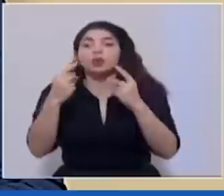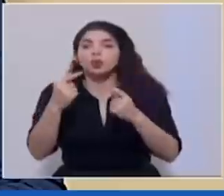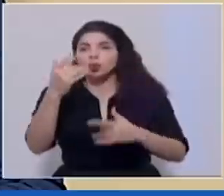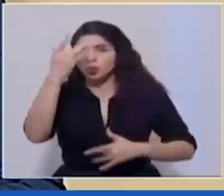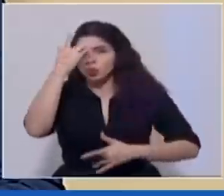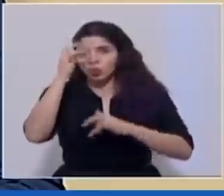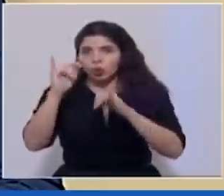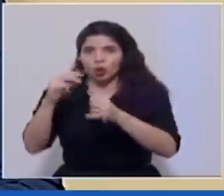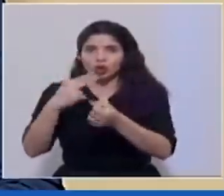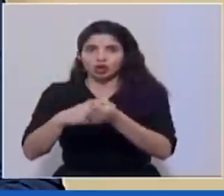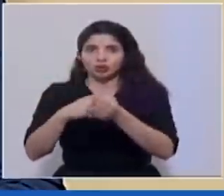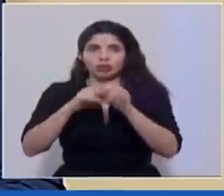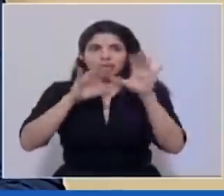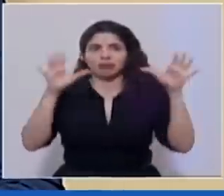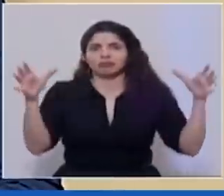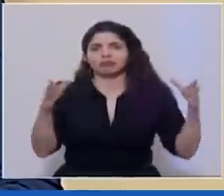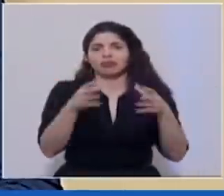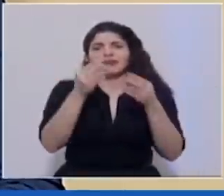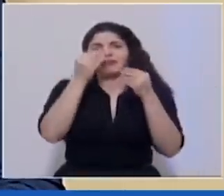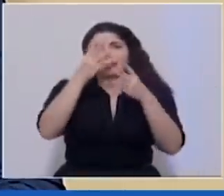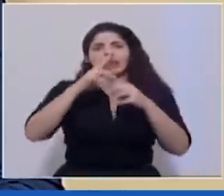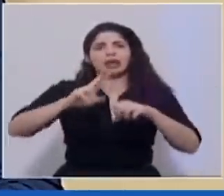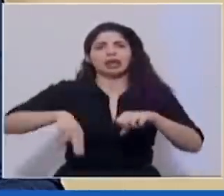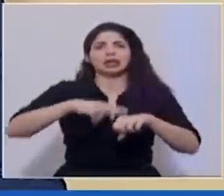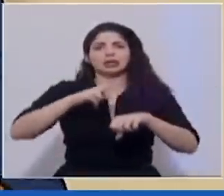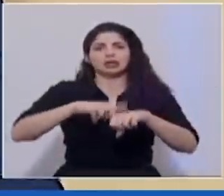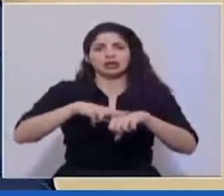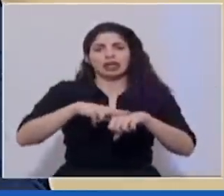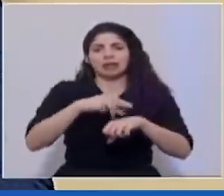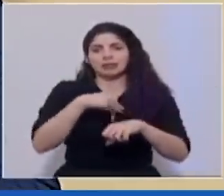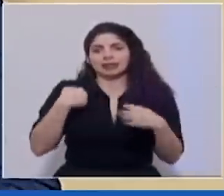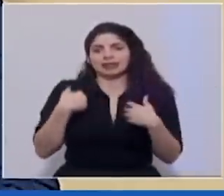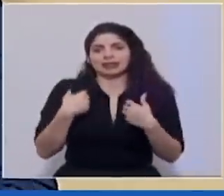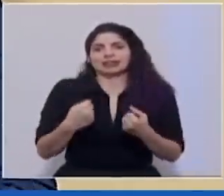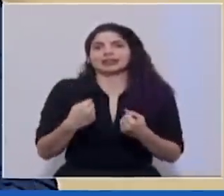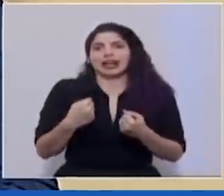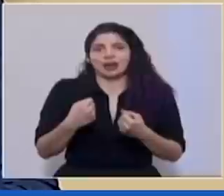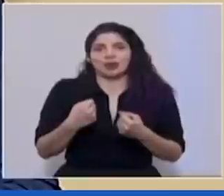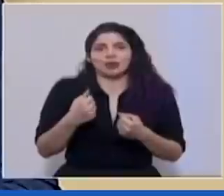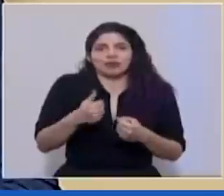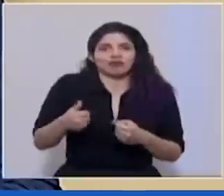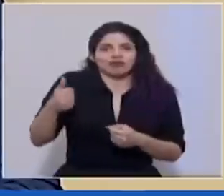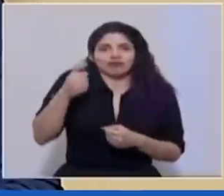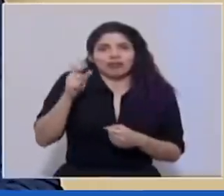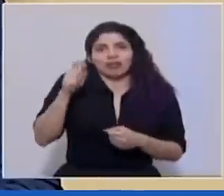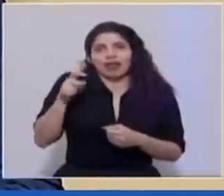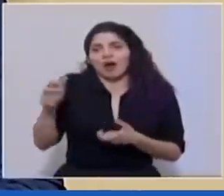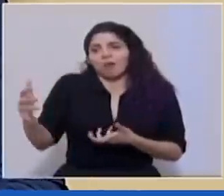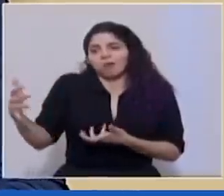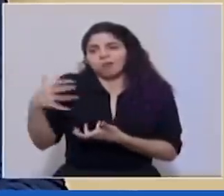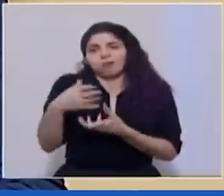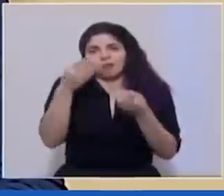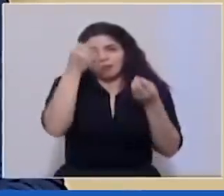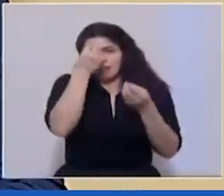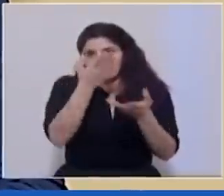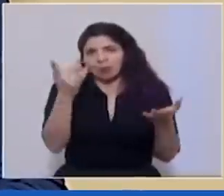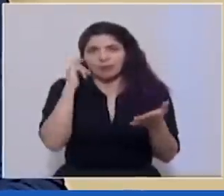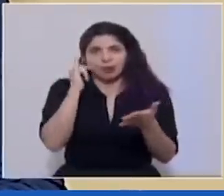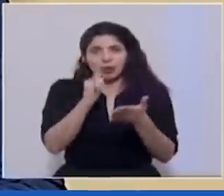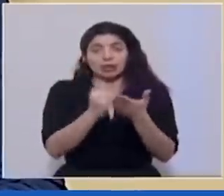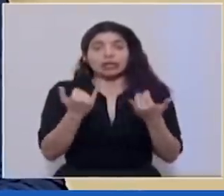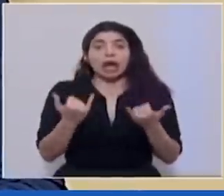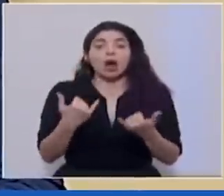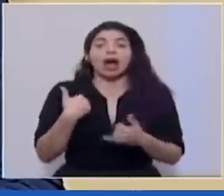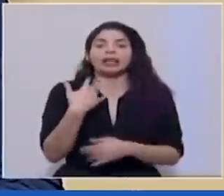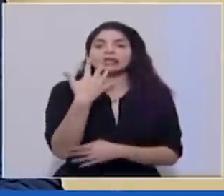a nivel nacional. Obviamente, el Ministerio de Salud de Comunidad y Rector tiene que hacer ese compilado y darlo a conocer. En este momento tenemos